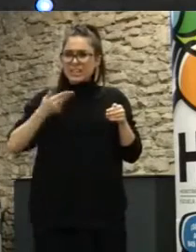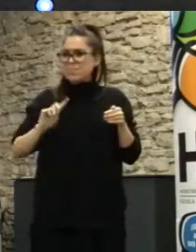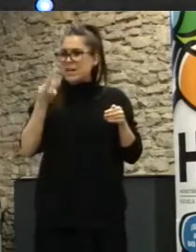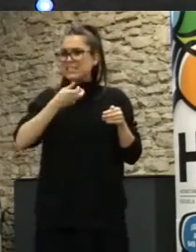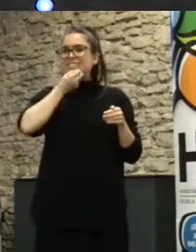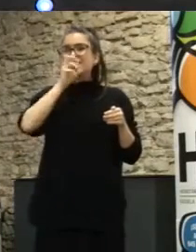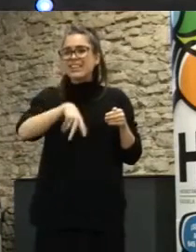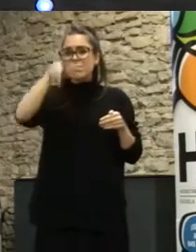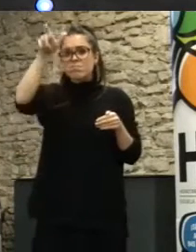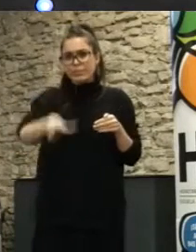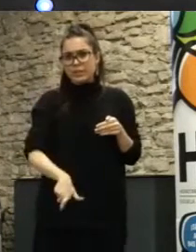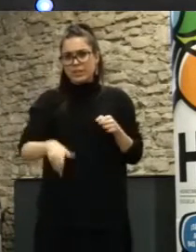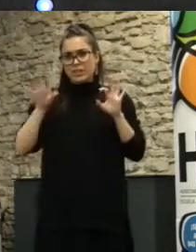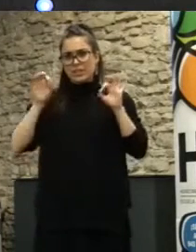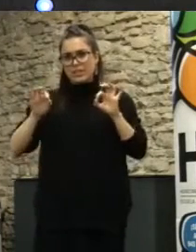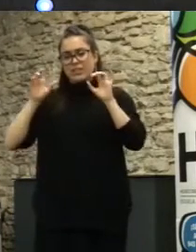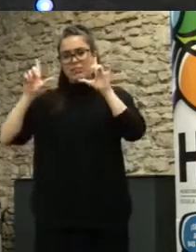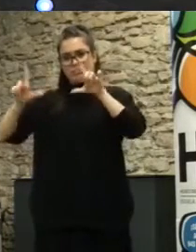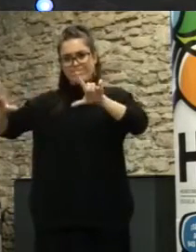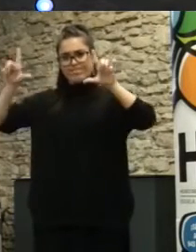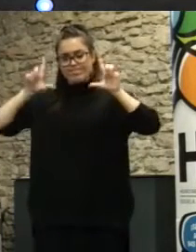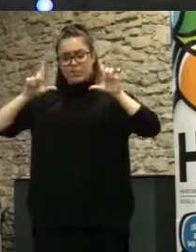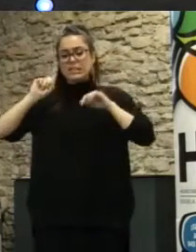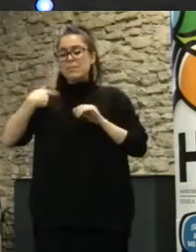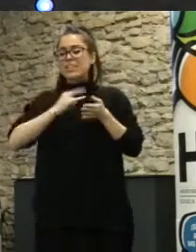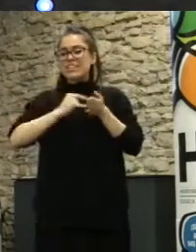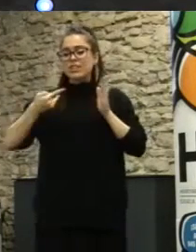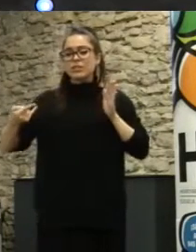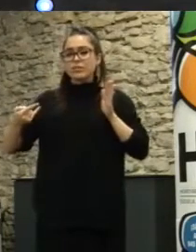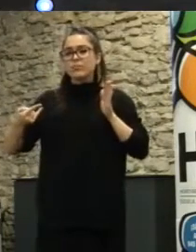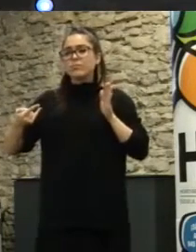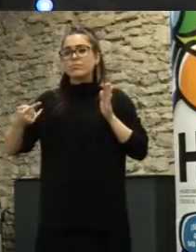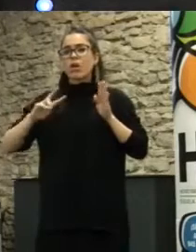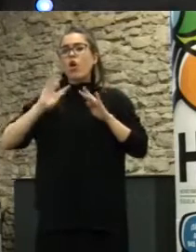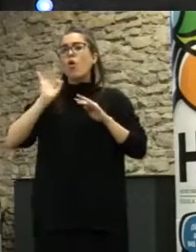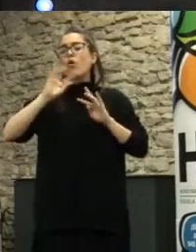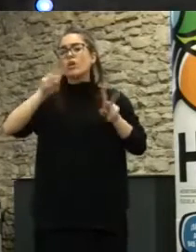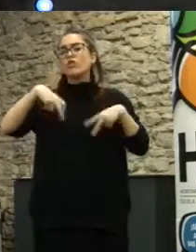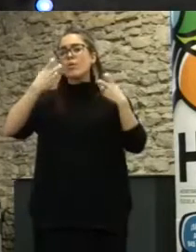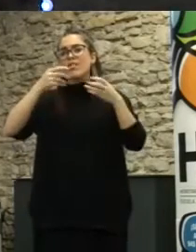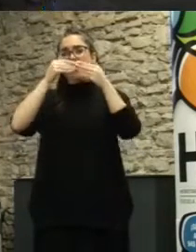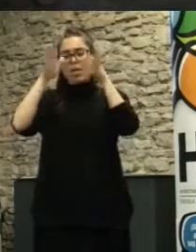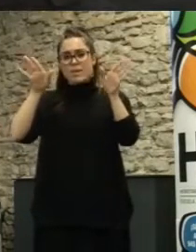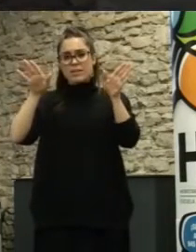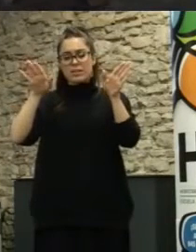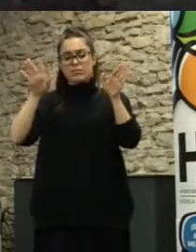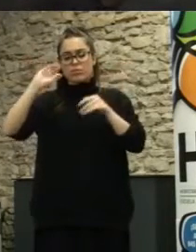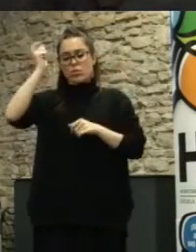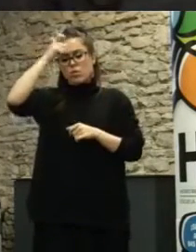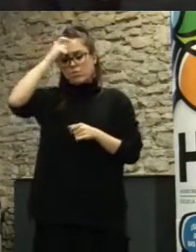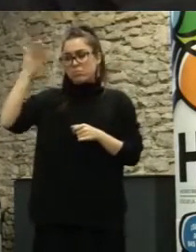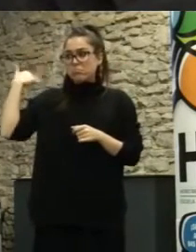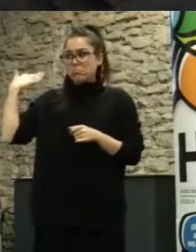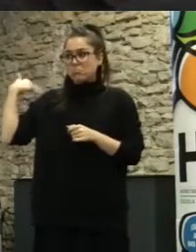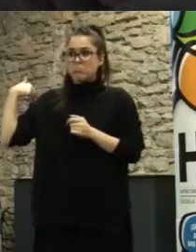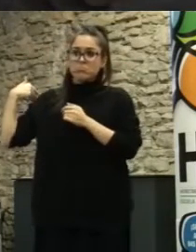Bien, la tecnología ya lo hemos comentado. La innovación abierta es un concepto que surge en los últimos años